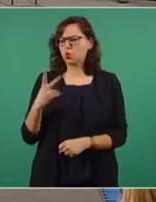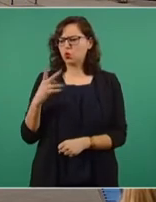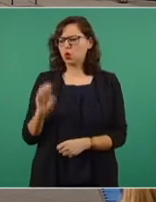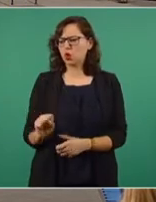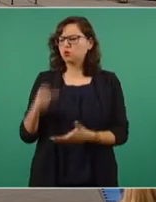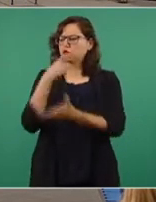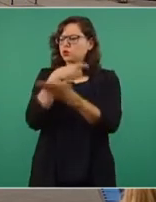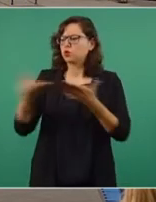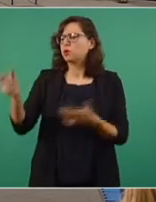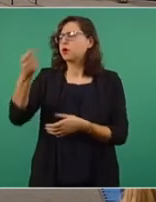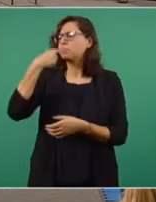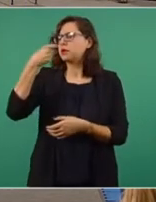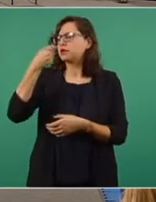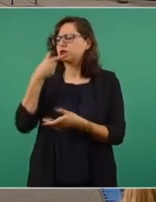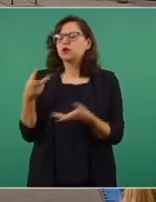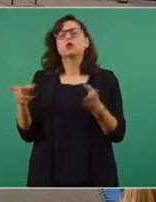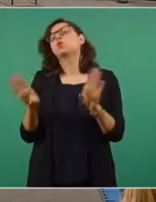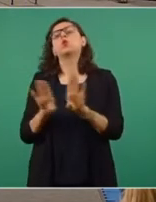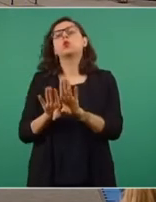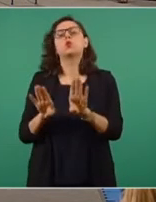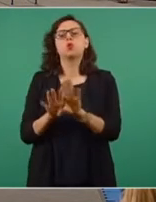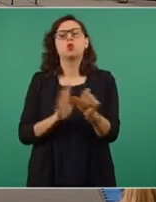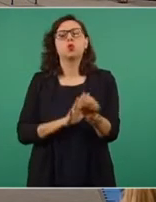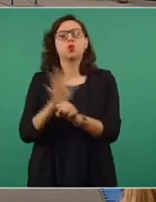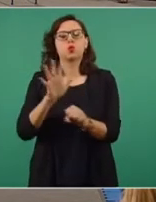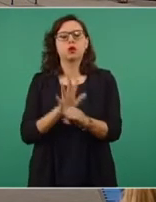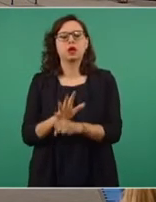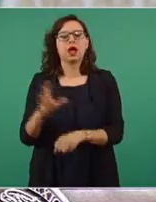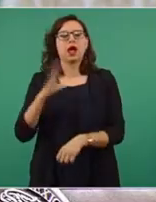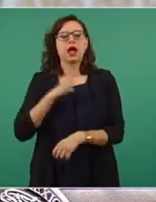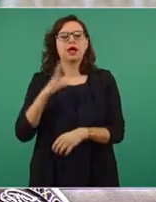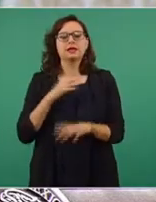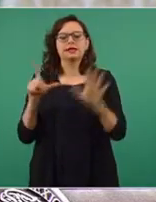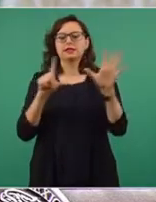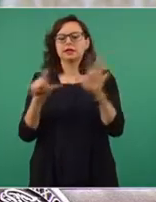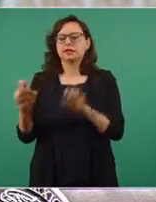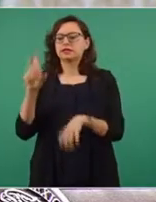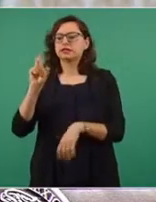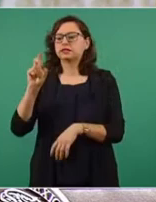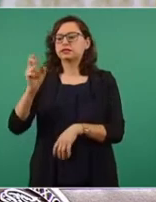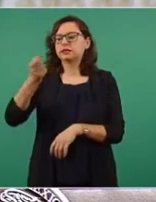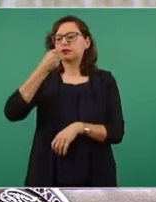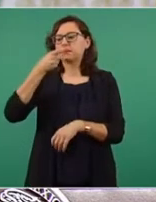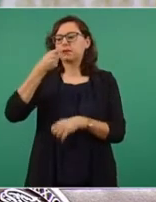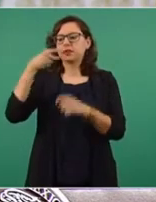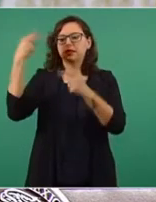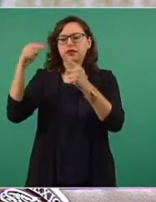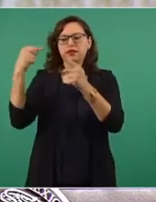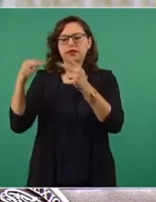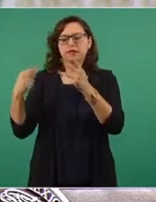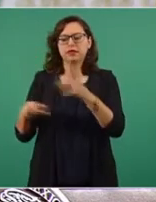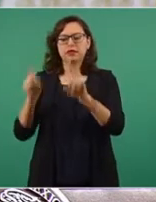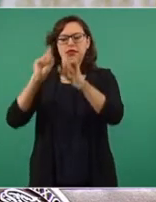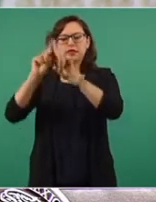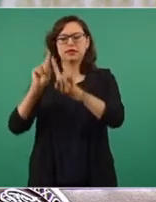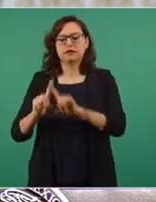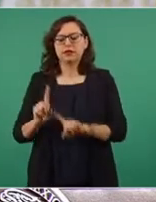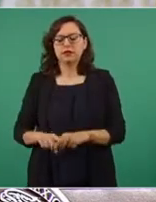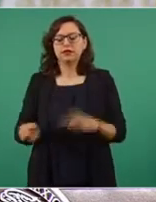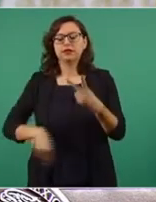la fecha se han adjudicado con la UNOPS un total de 730 claves de medicamentos y material de curación.